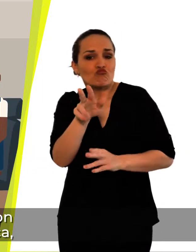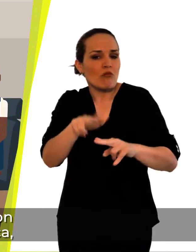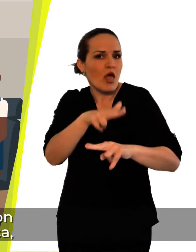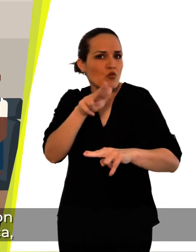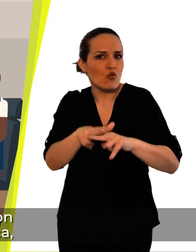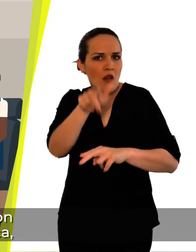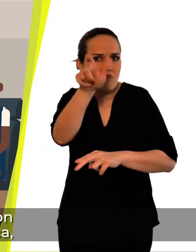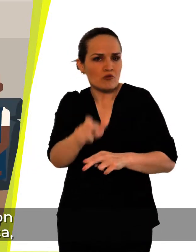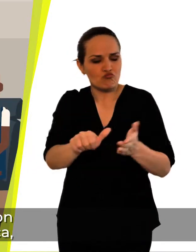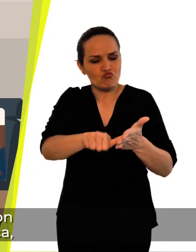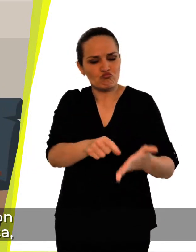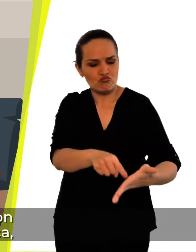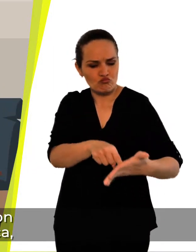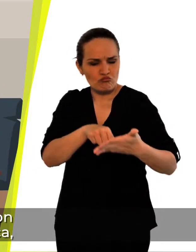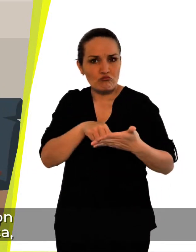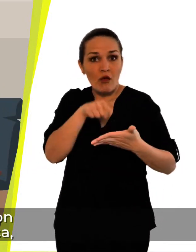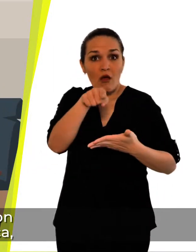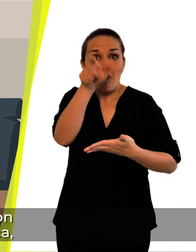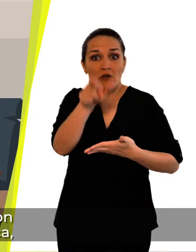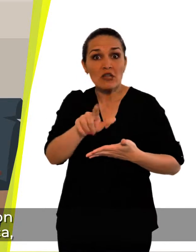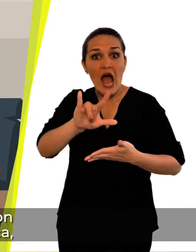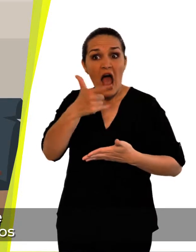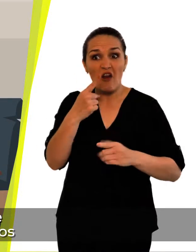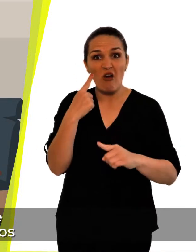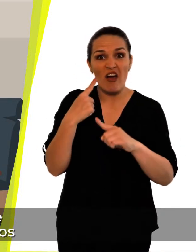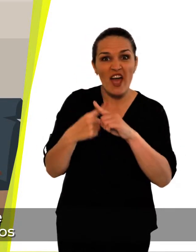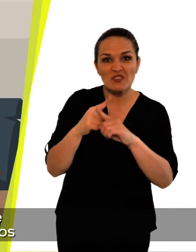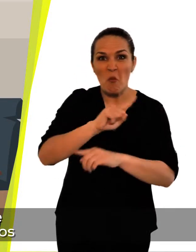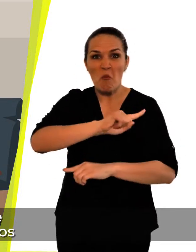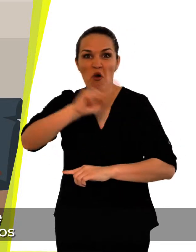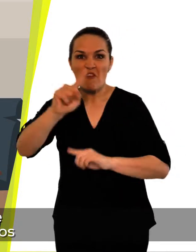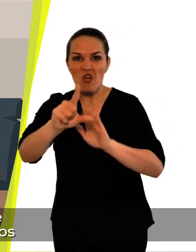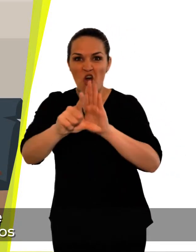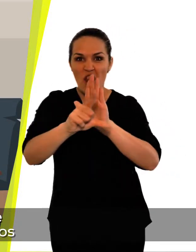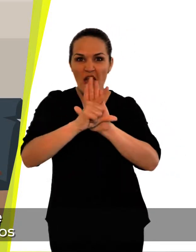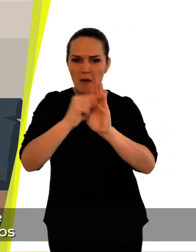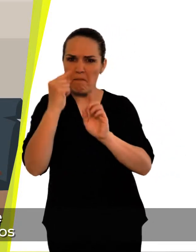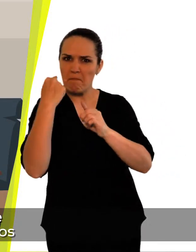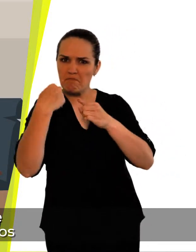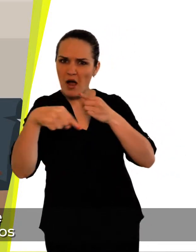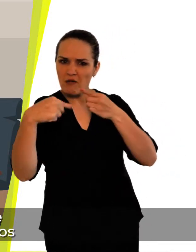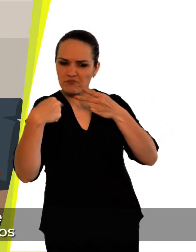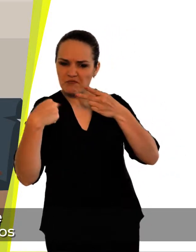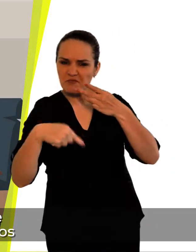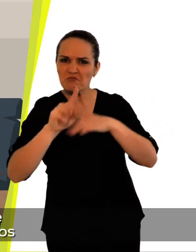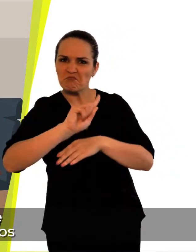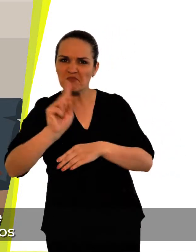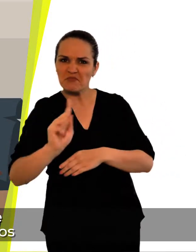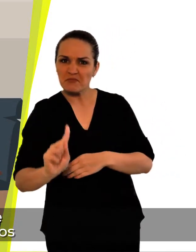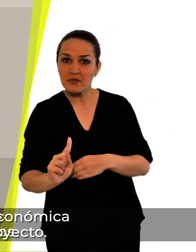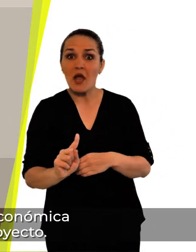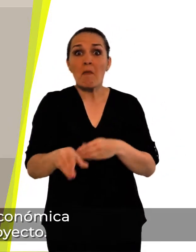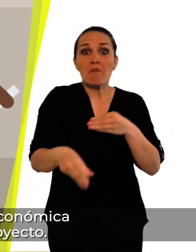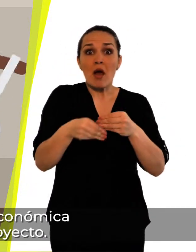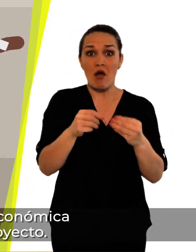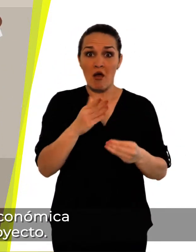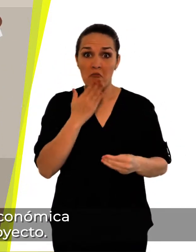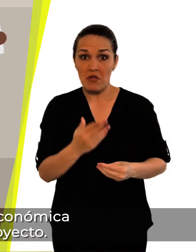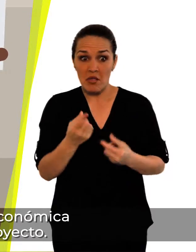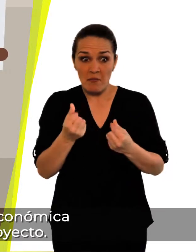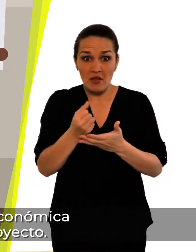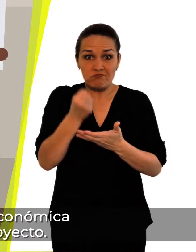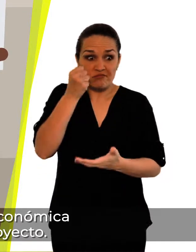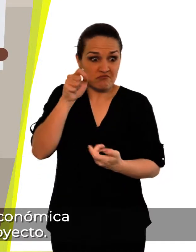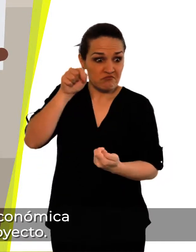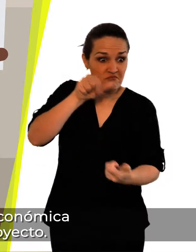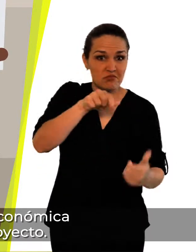naturales con capacidad legal y económica, esto es, que jurídicamente no se encuentren impedidos y que cuenten